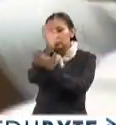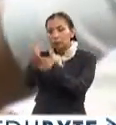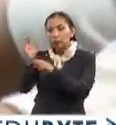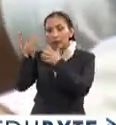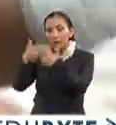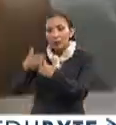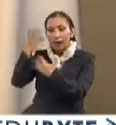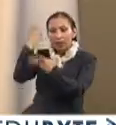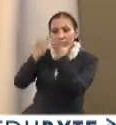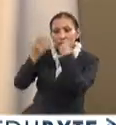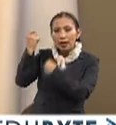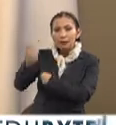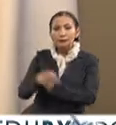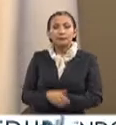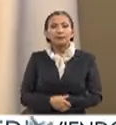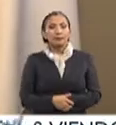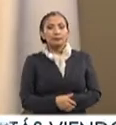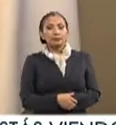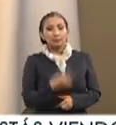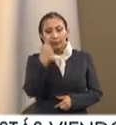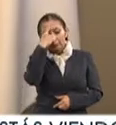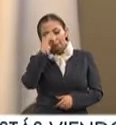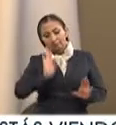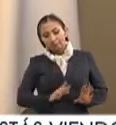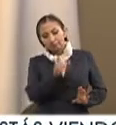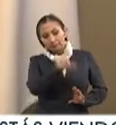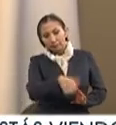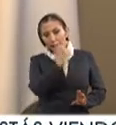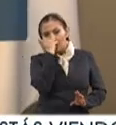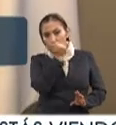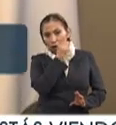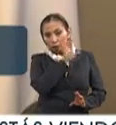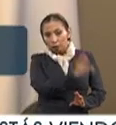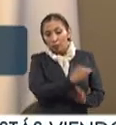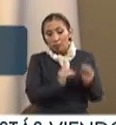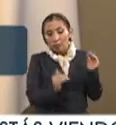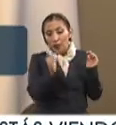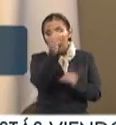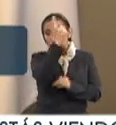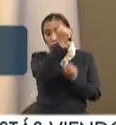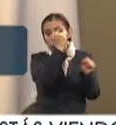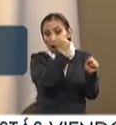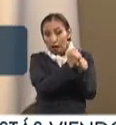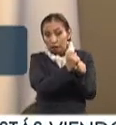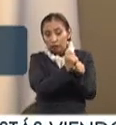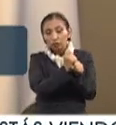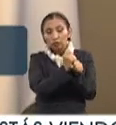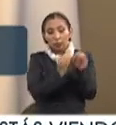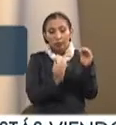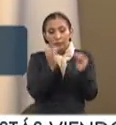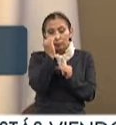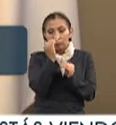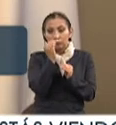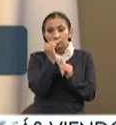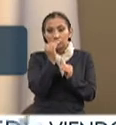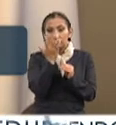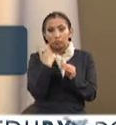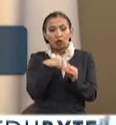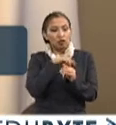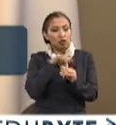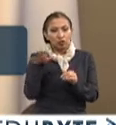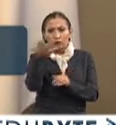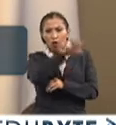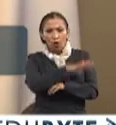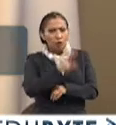mitad en la fábrica. En el perfil académico nos elevamos en un año el nivel, somos